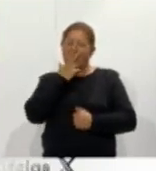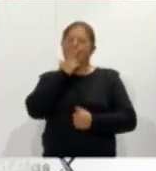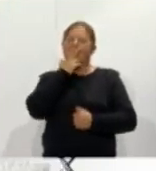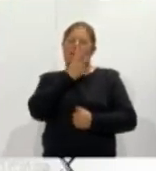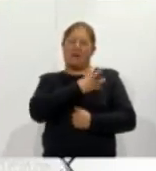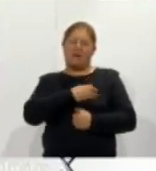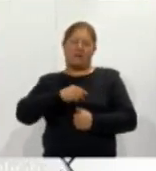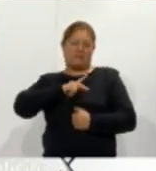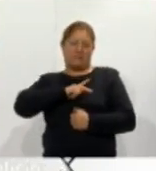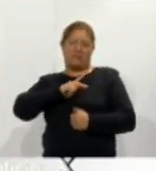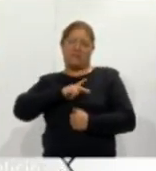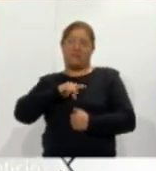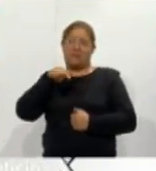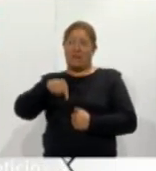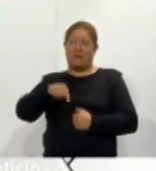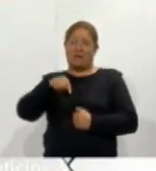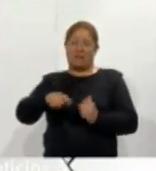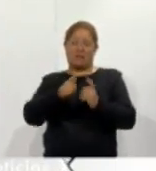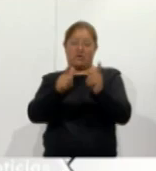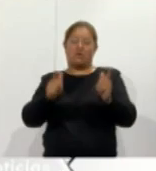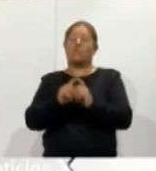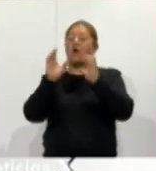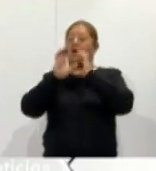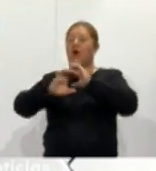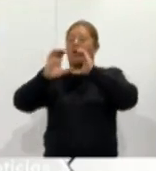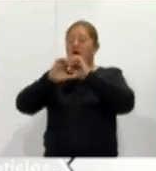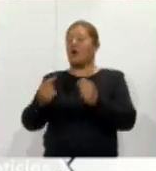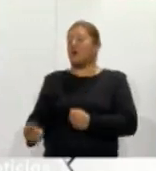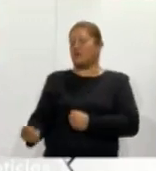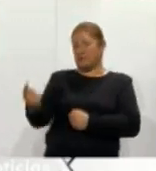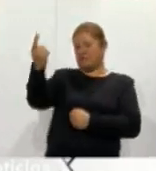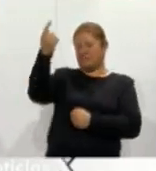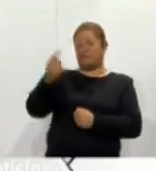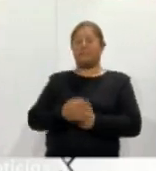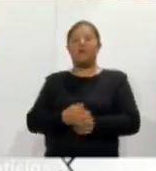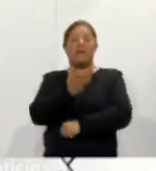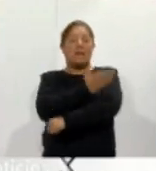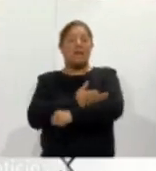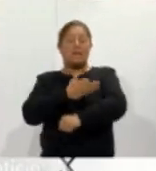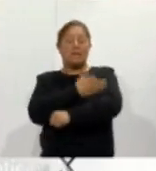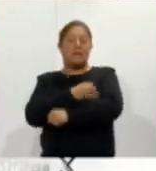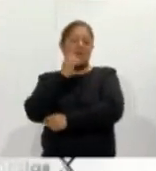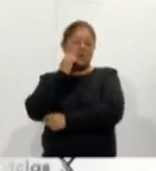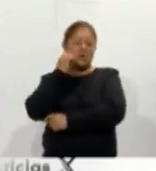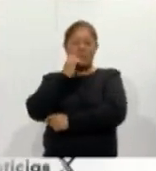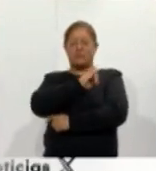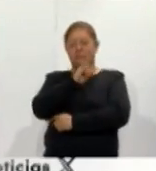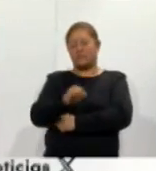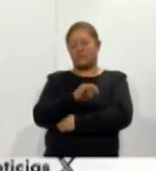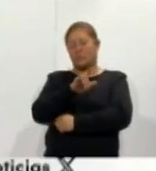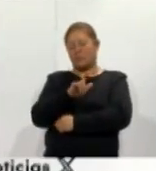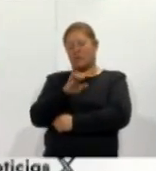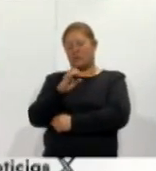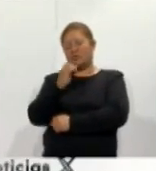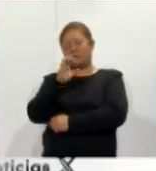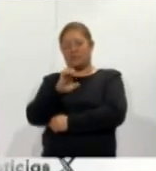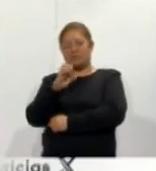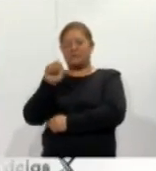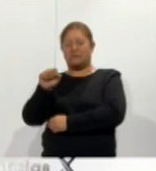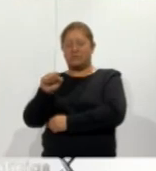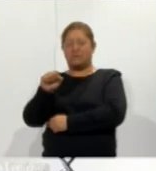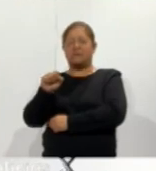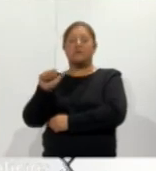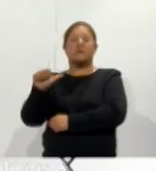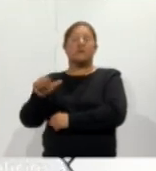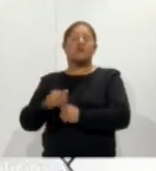crecieron aquí en los grupos de los coros por la tarde el obispo de Tlaxcala Julio César Salcedo Aquino celebró la